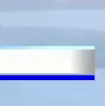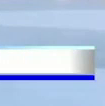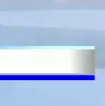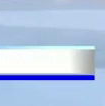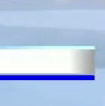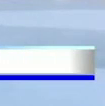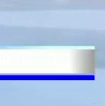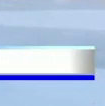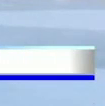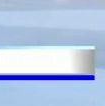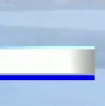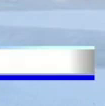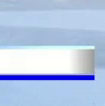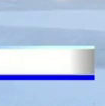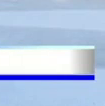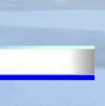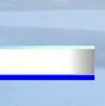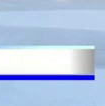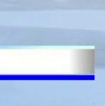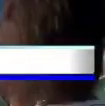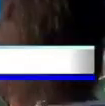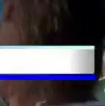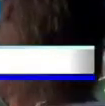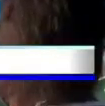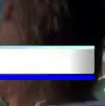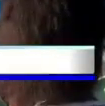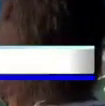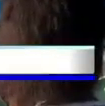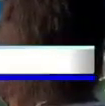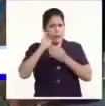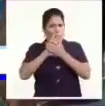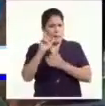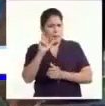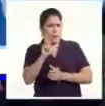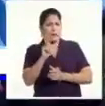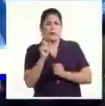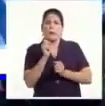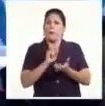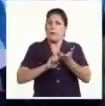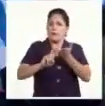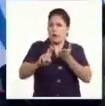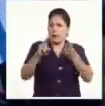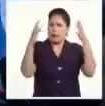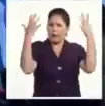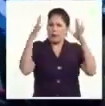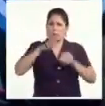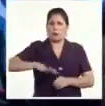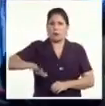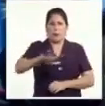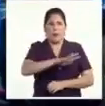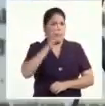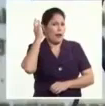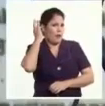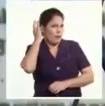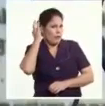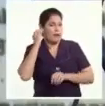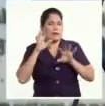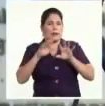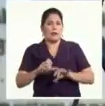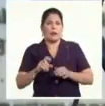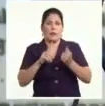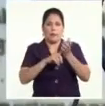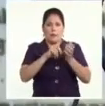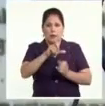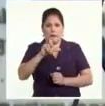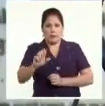dignificar a la mujer cubana. Al acto nacional por la efeméride hizo llegar su mensaje de felicitación el primer secretario del Comité Central